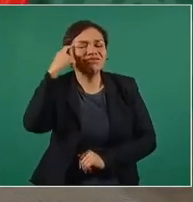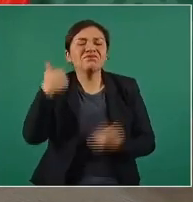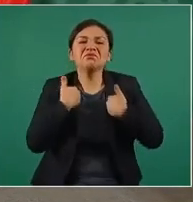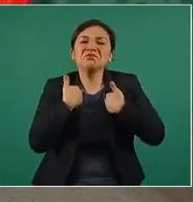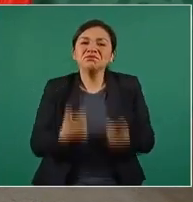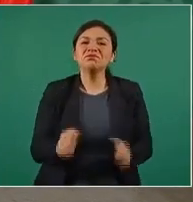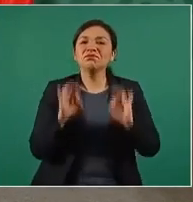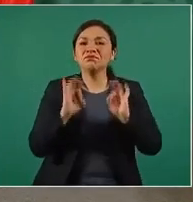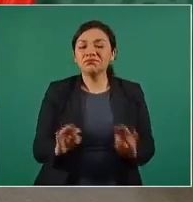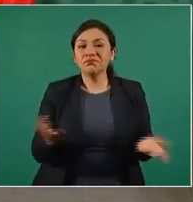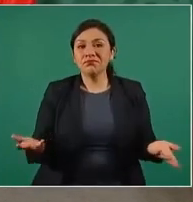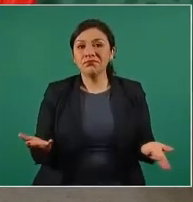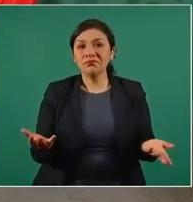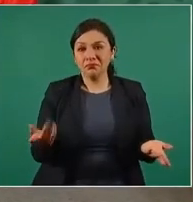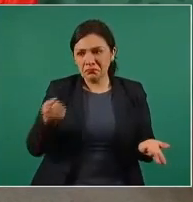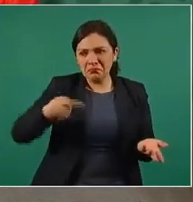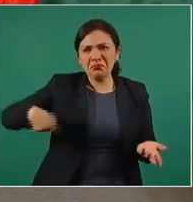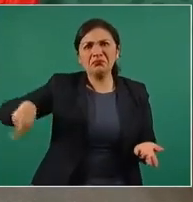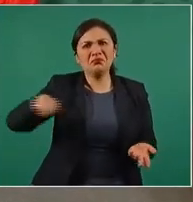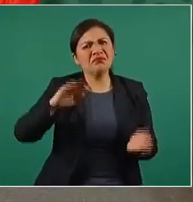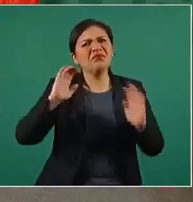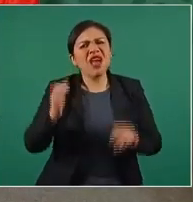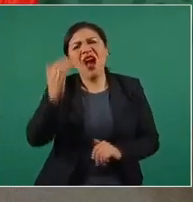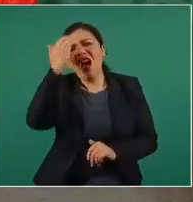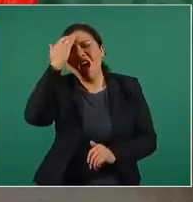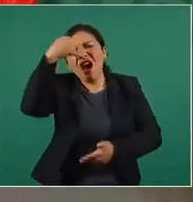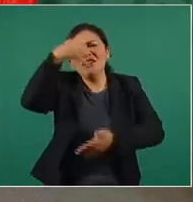El pueblo está muy politizado.